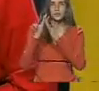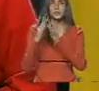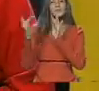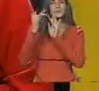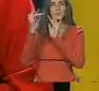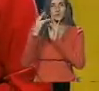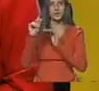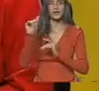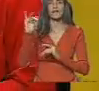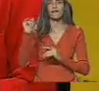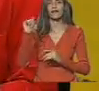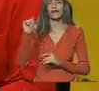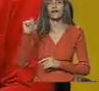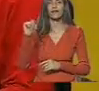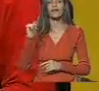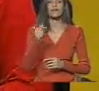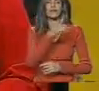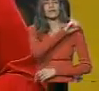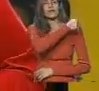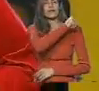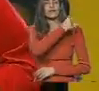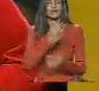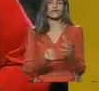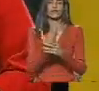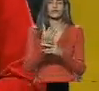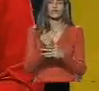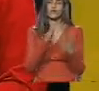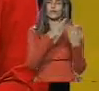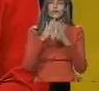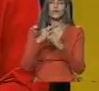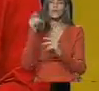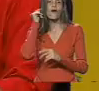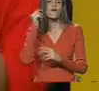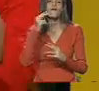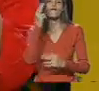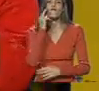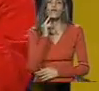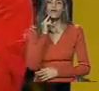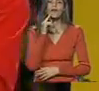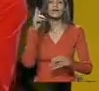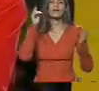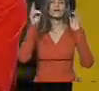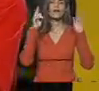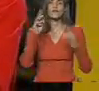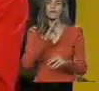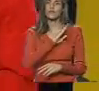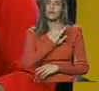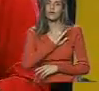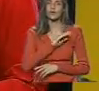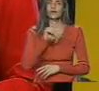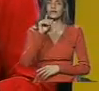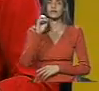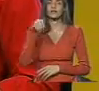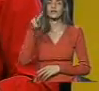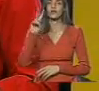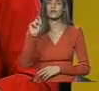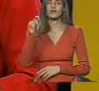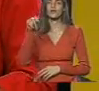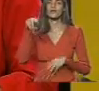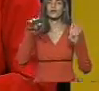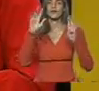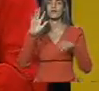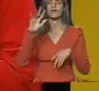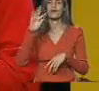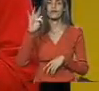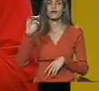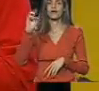contacto con Lilian Cabrera, directora de la Fundación Comunitaria Mujer Bolivariana, desde Radio La Nuestra, 102.9 FM,